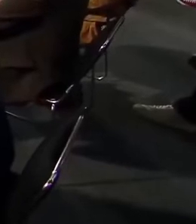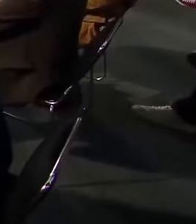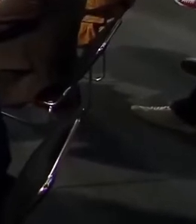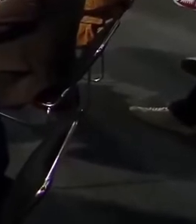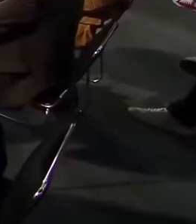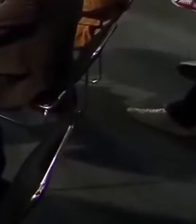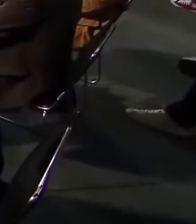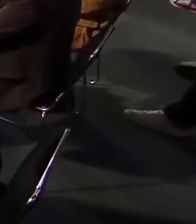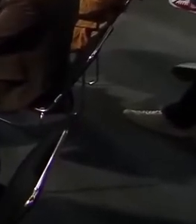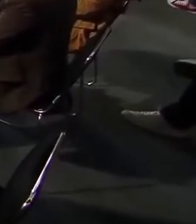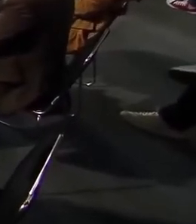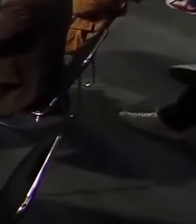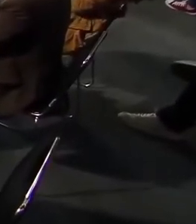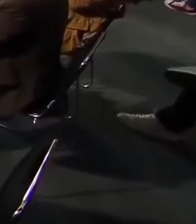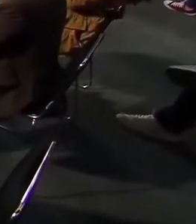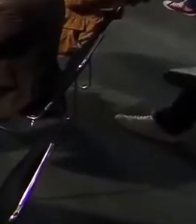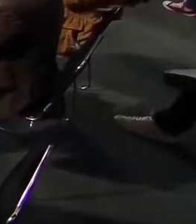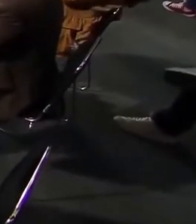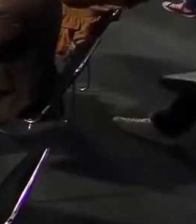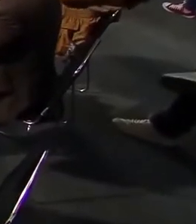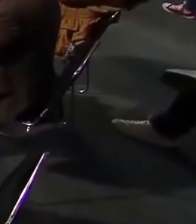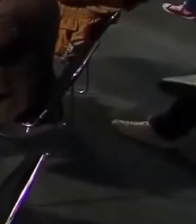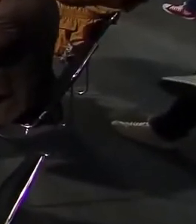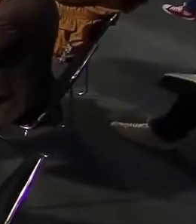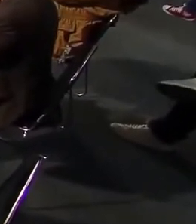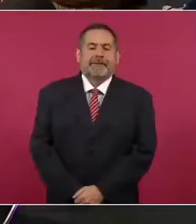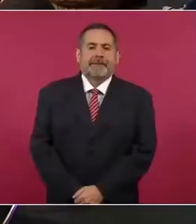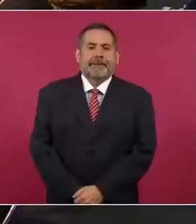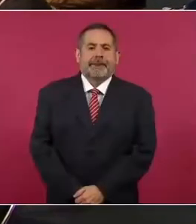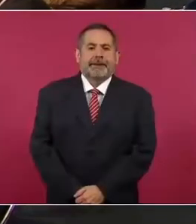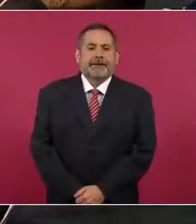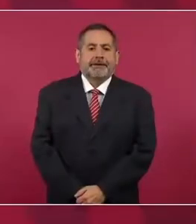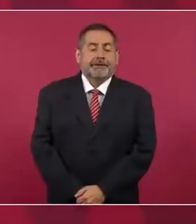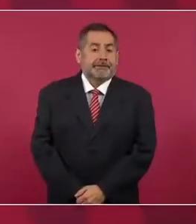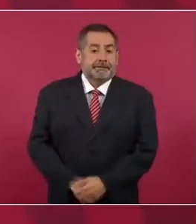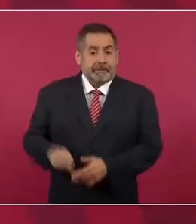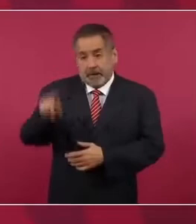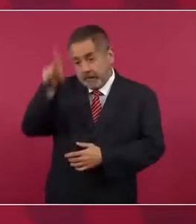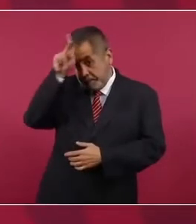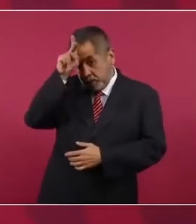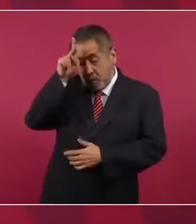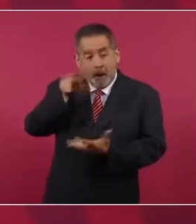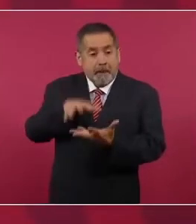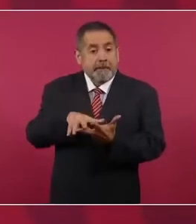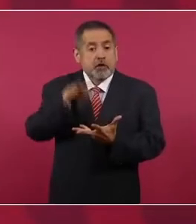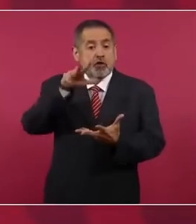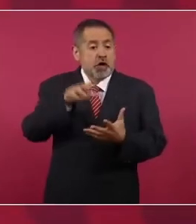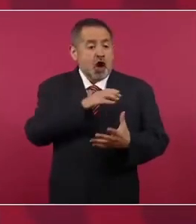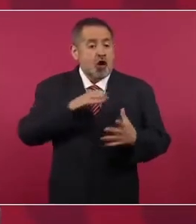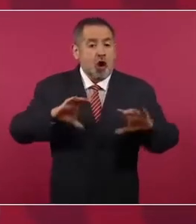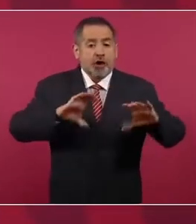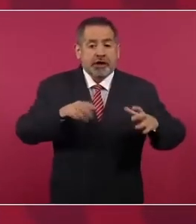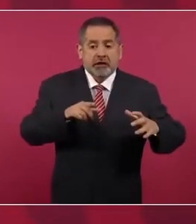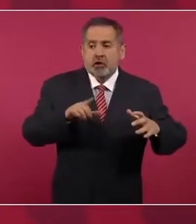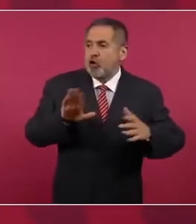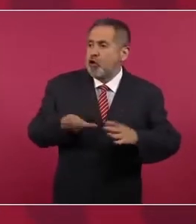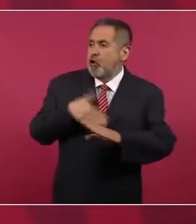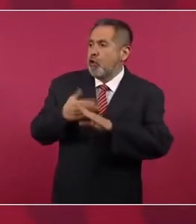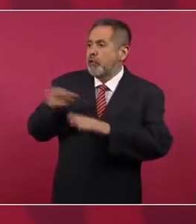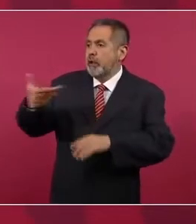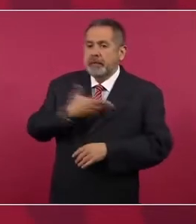estaba en contra del presidente que está detenido.